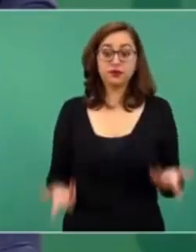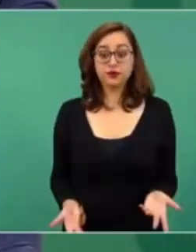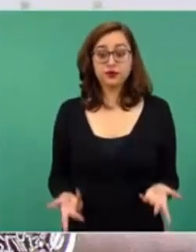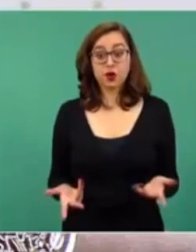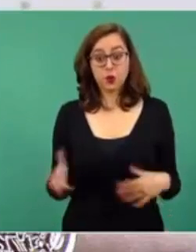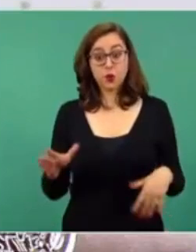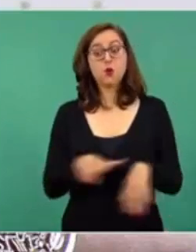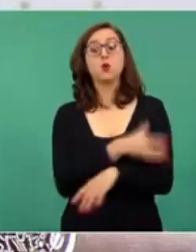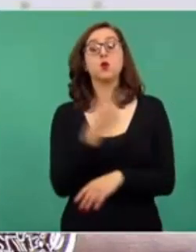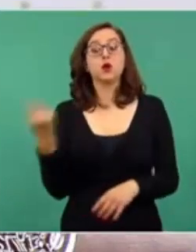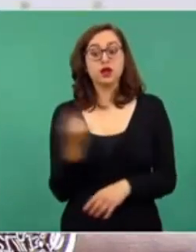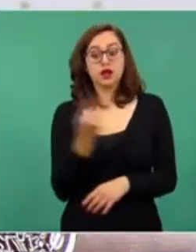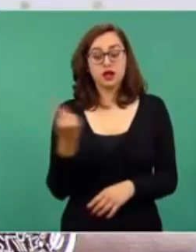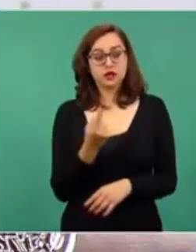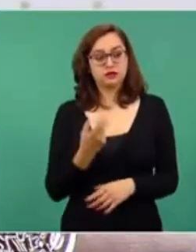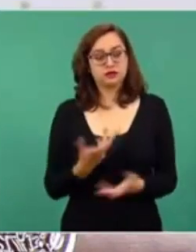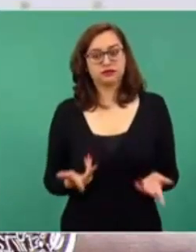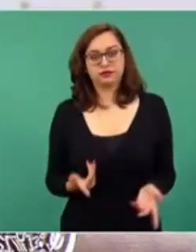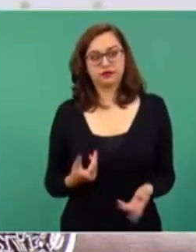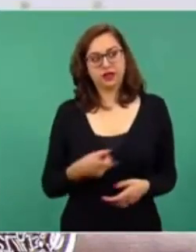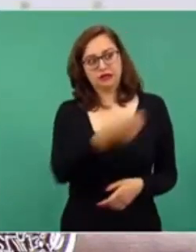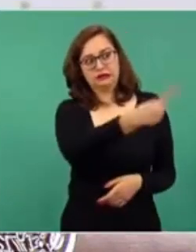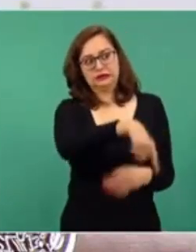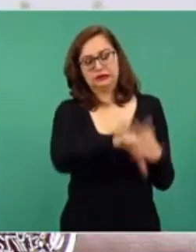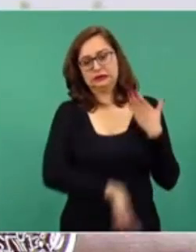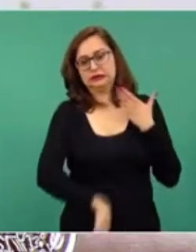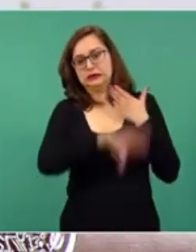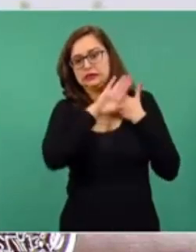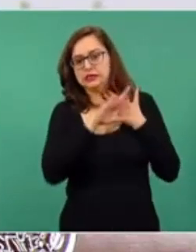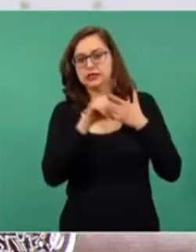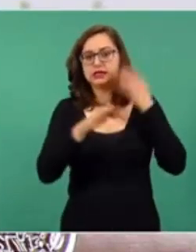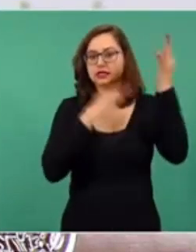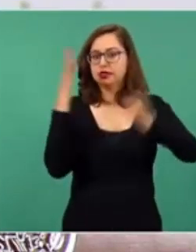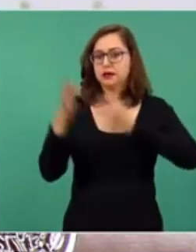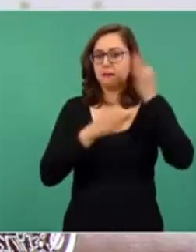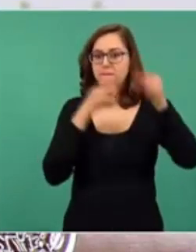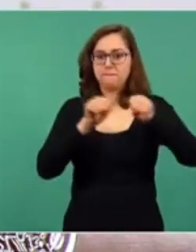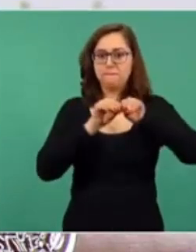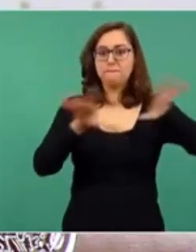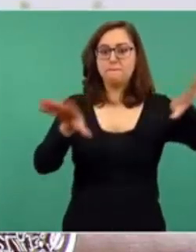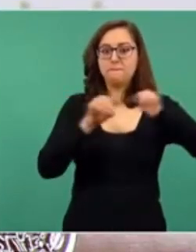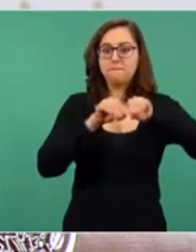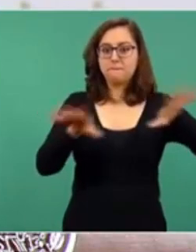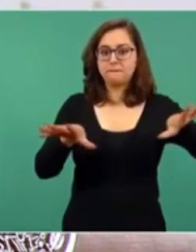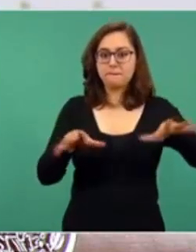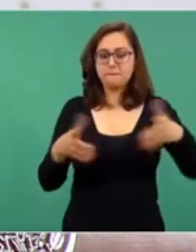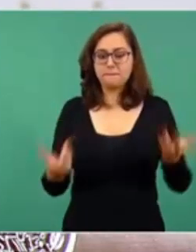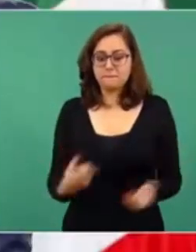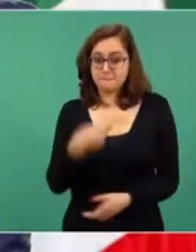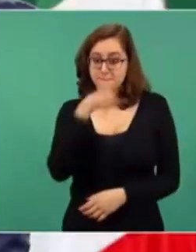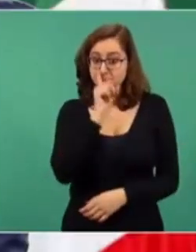publicidad que están financiando los